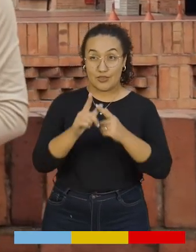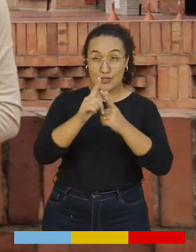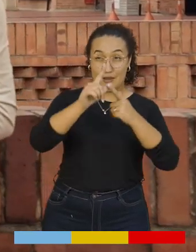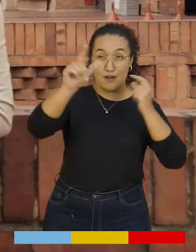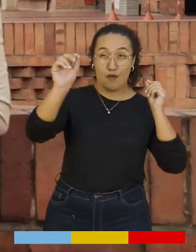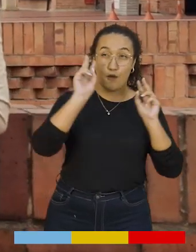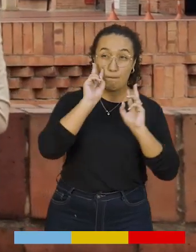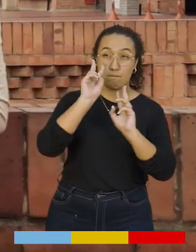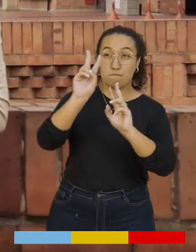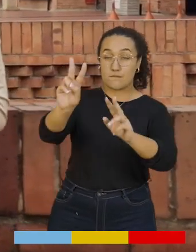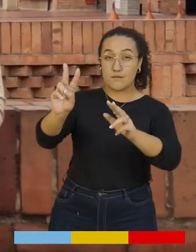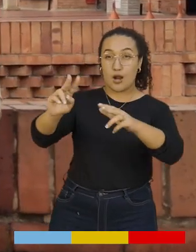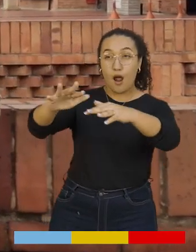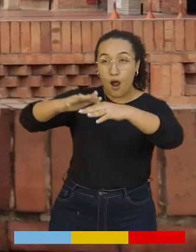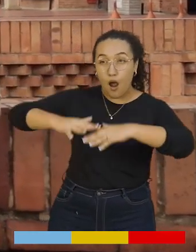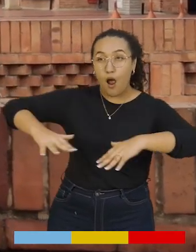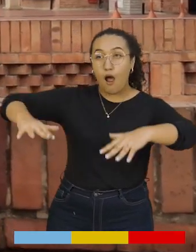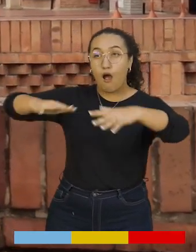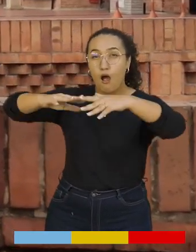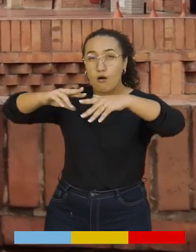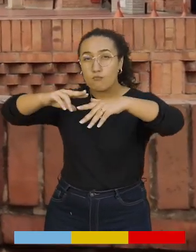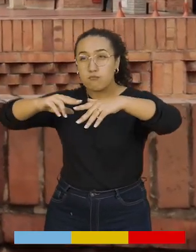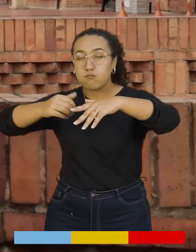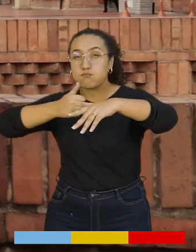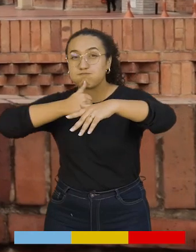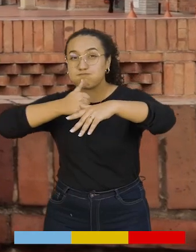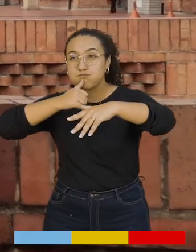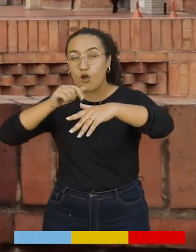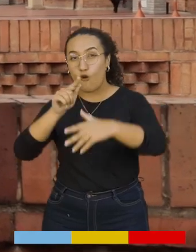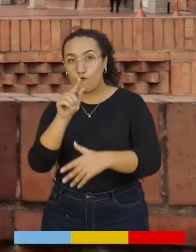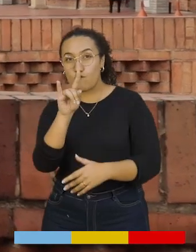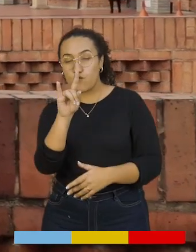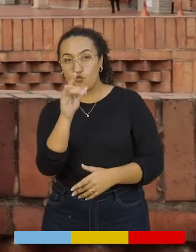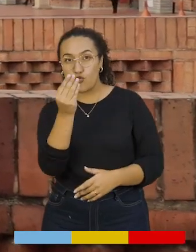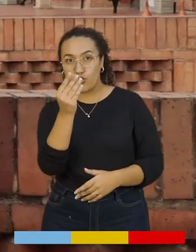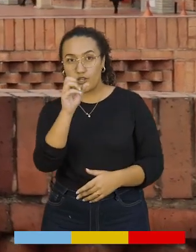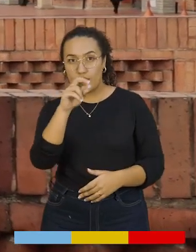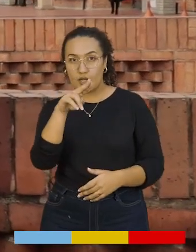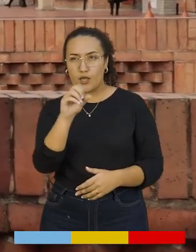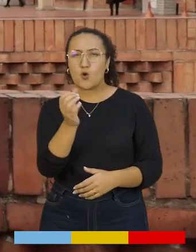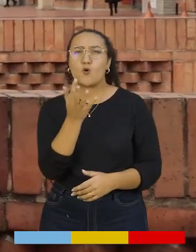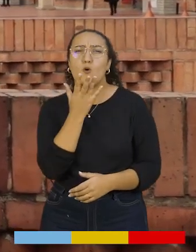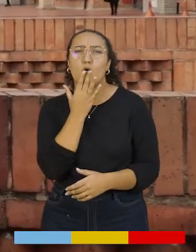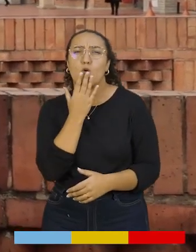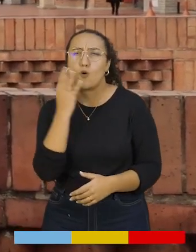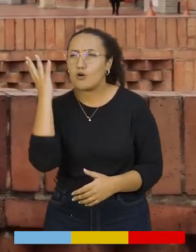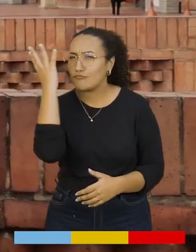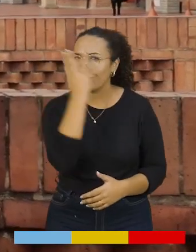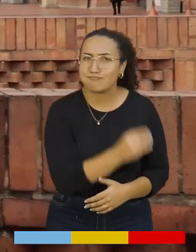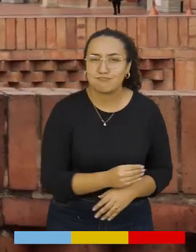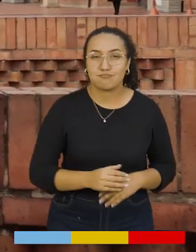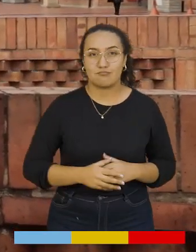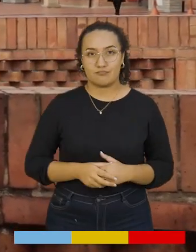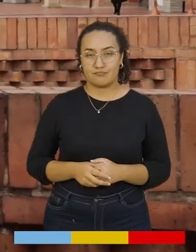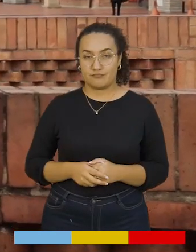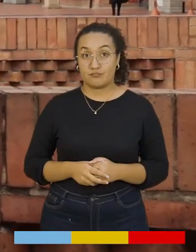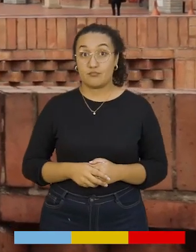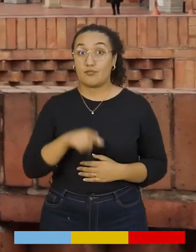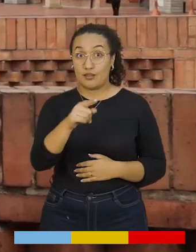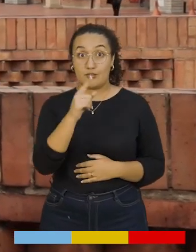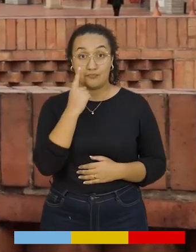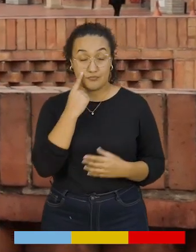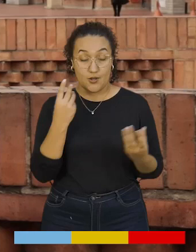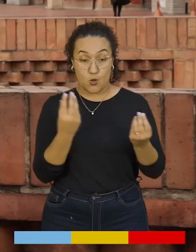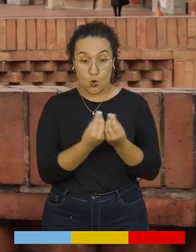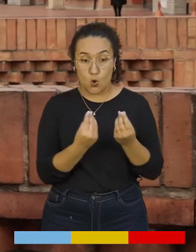Y no solo eso, si miras más a la distancia, vas a alcanzar a ver la laguna de Fúquene con unos colores maravillosos,